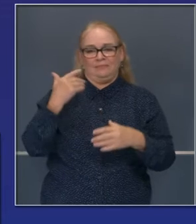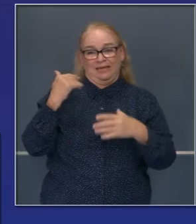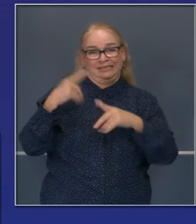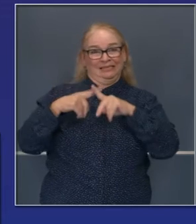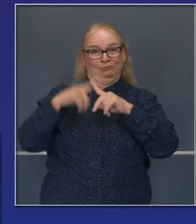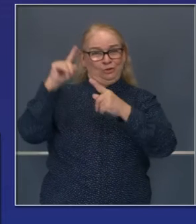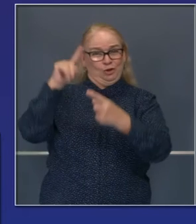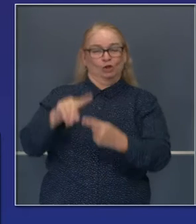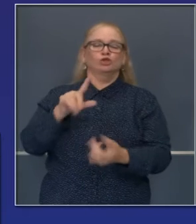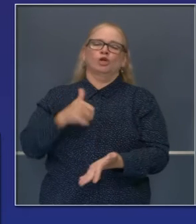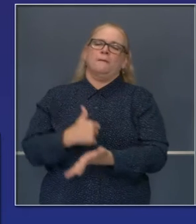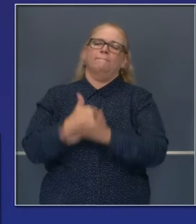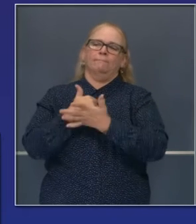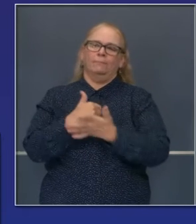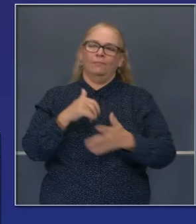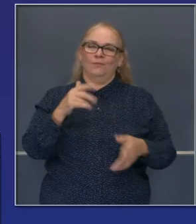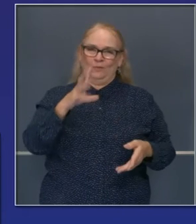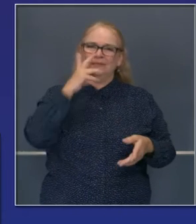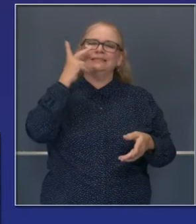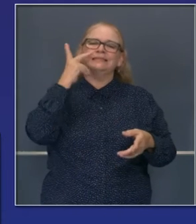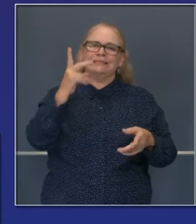prioridades para mitigar la propagación.